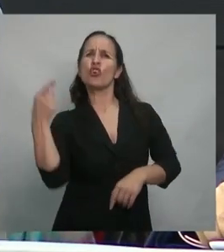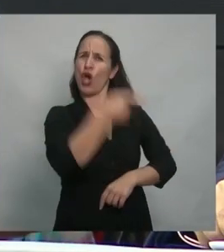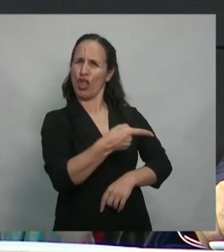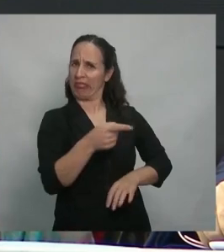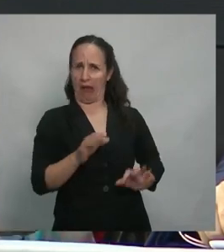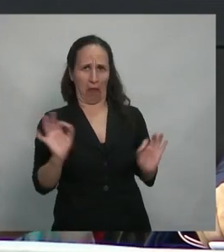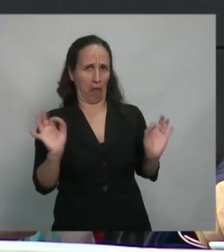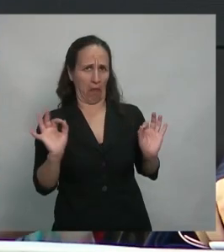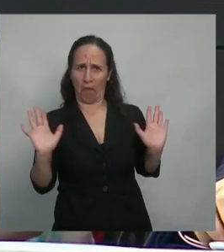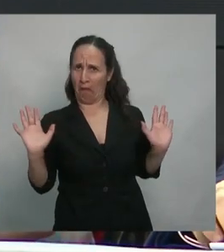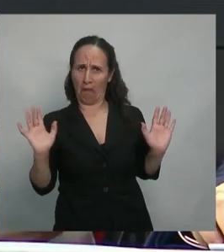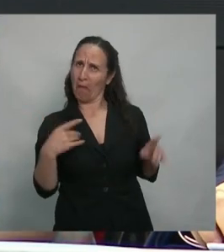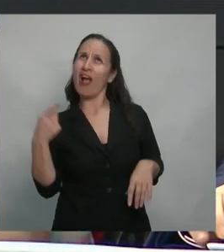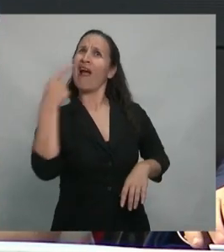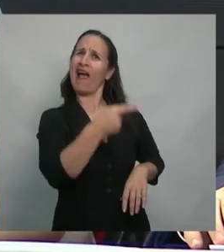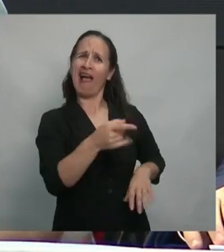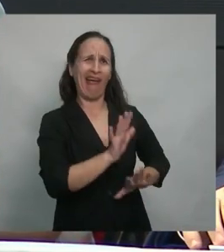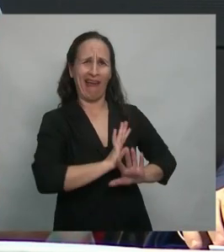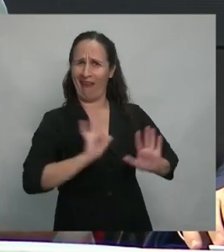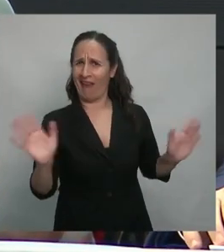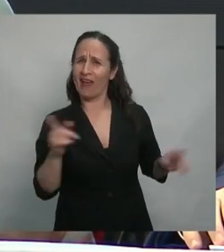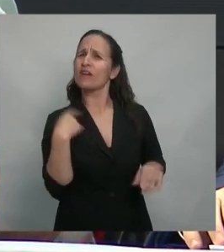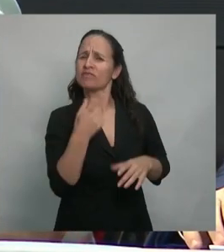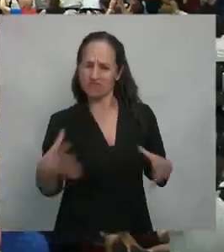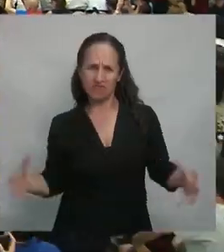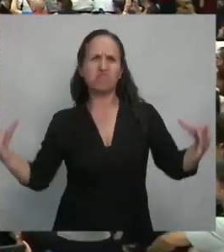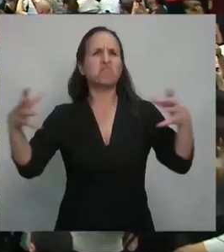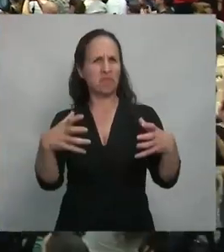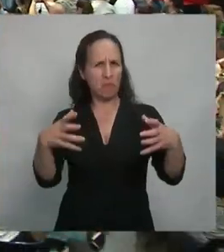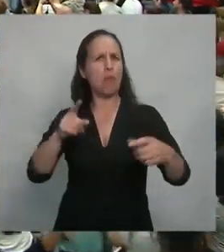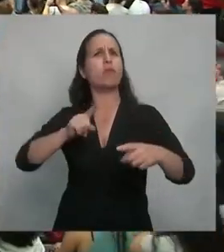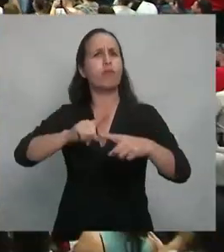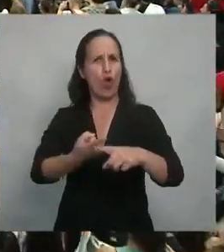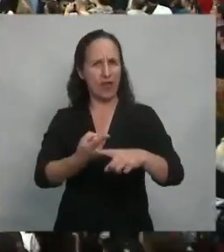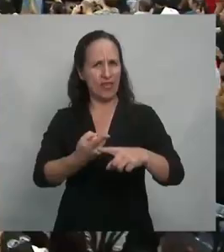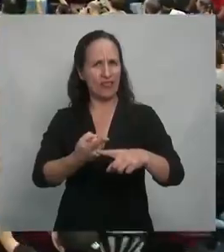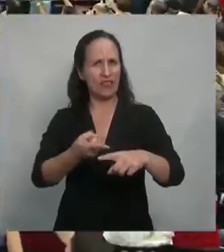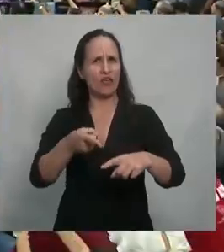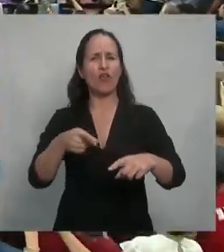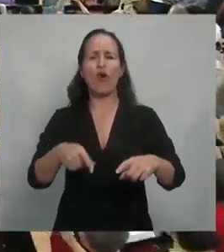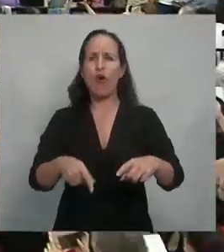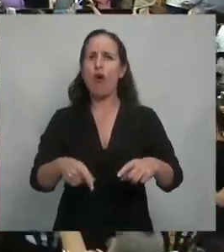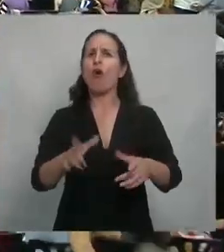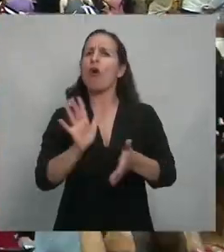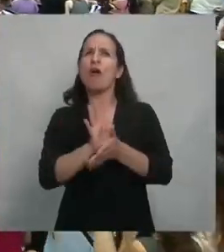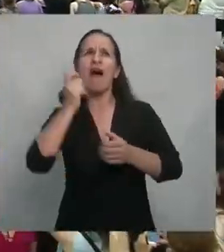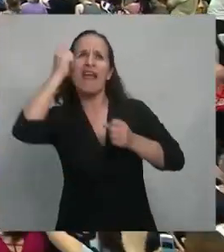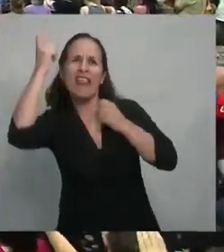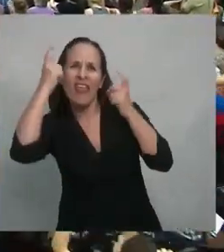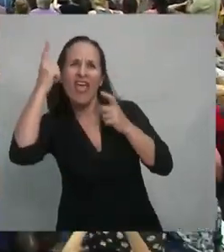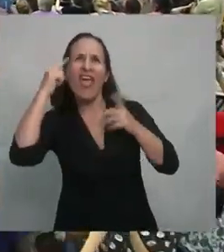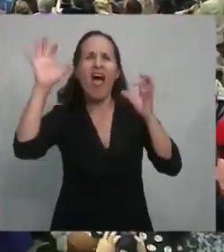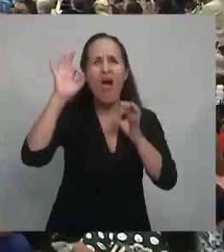contra, sino como el espacio político de ideas,